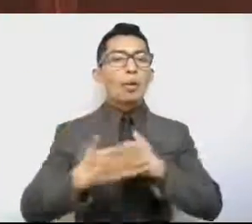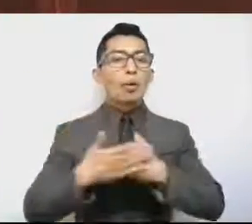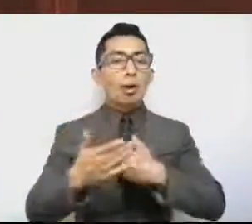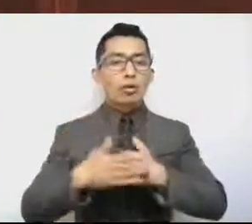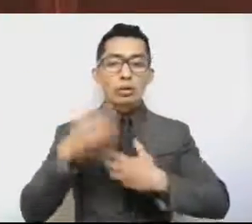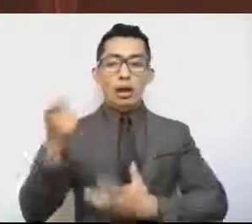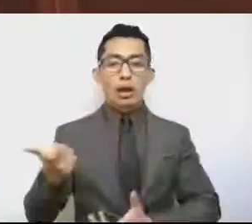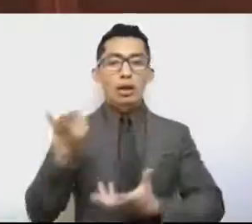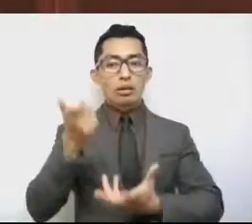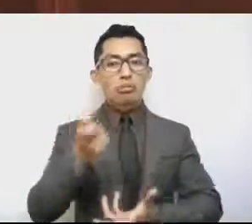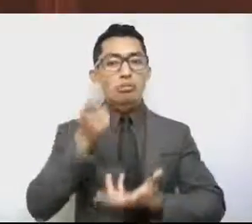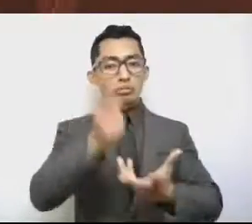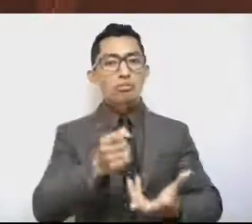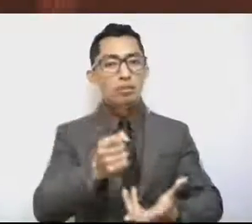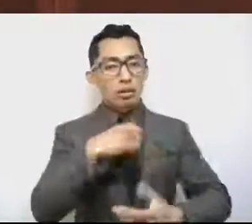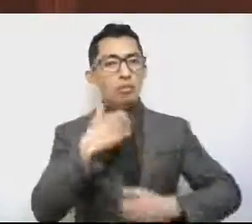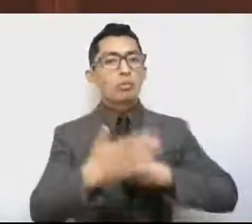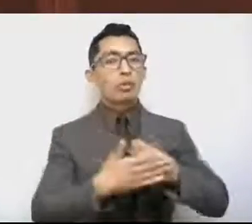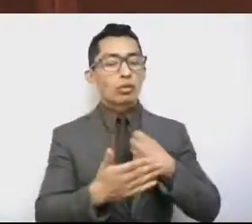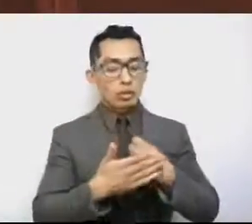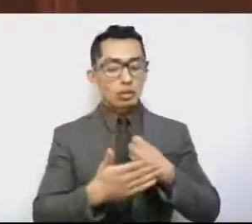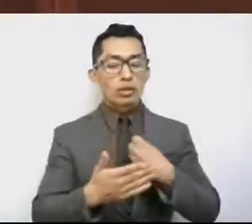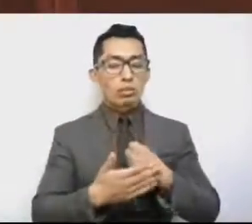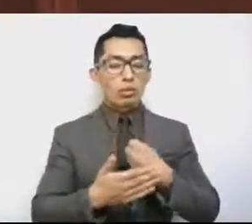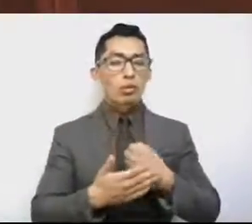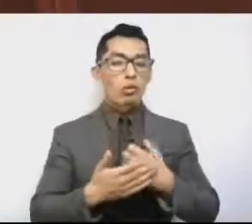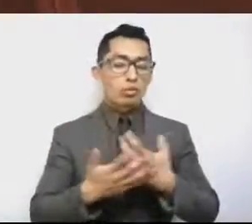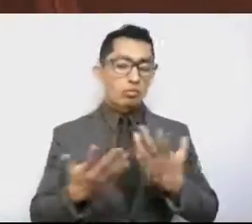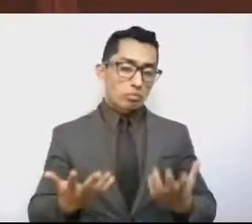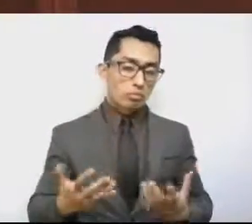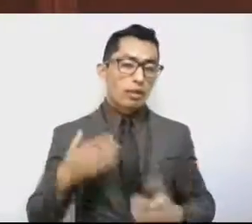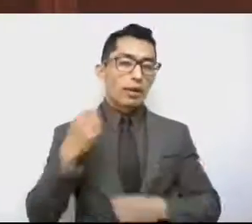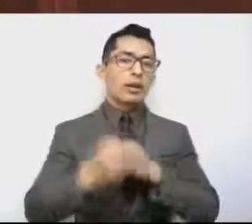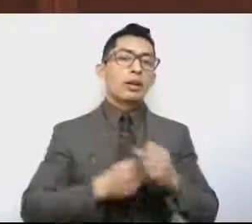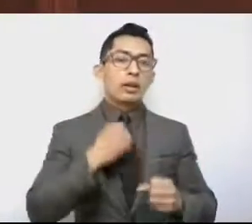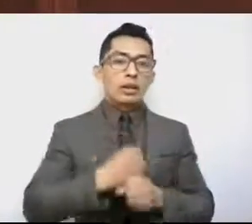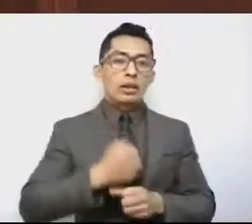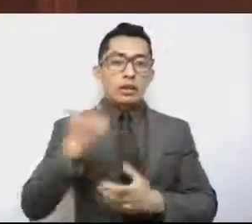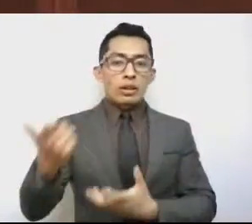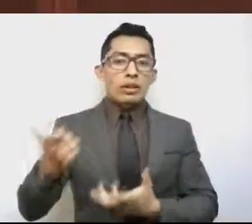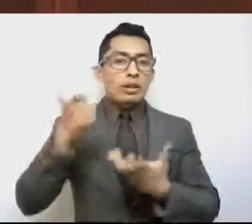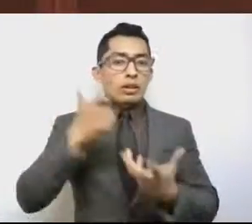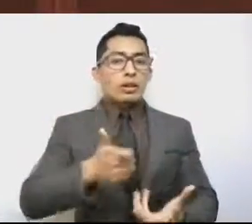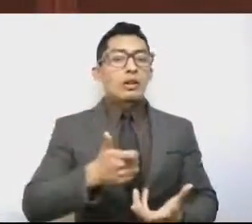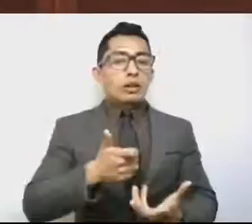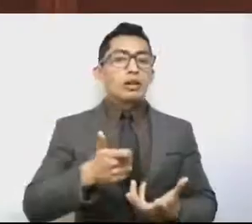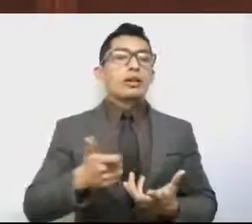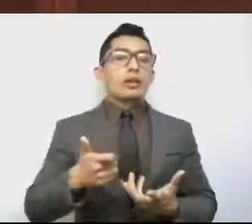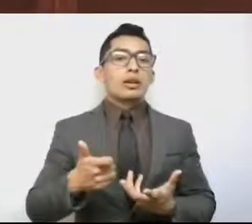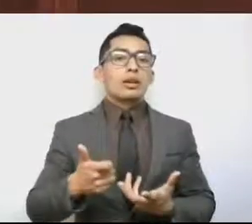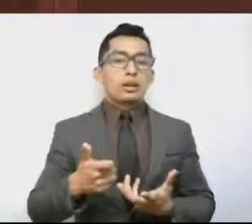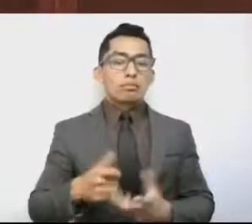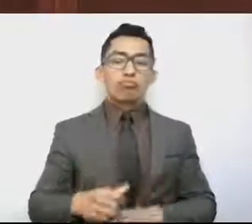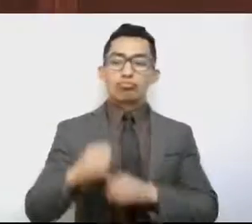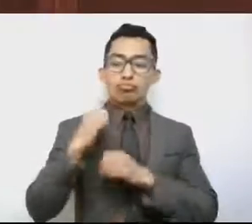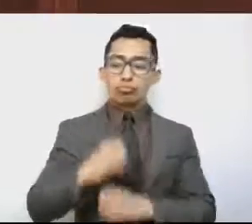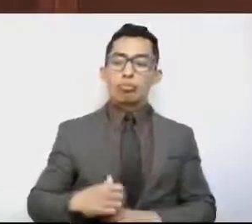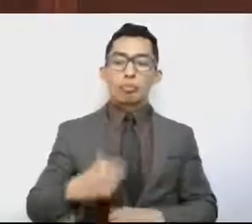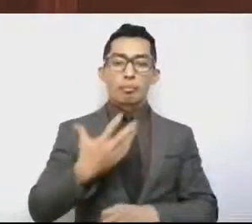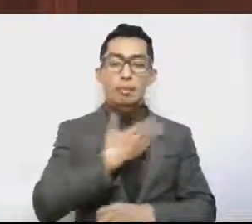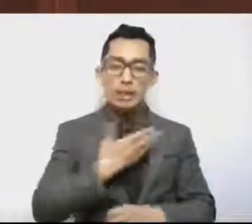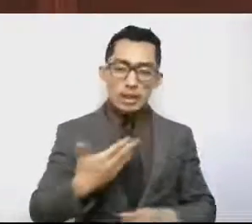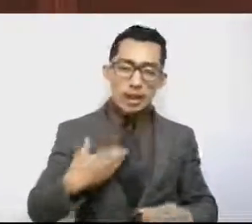egresos que se tenga por parte del Ejecutivo sea un fondo mayor.